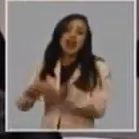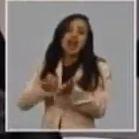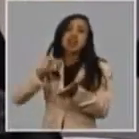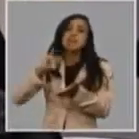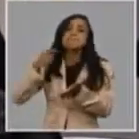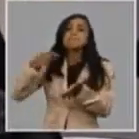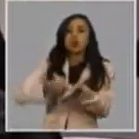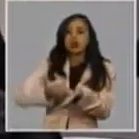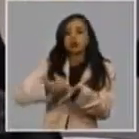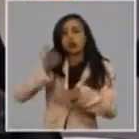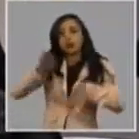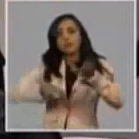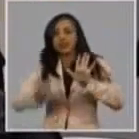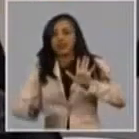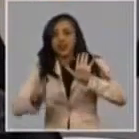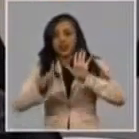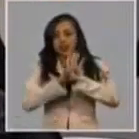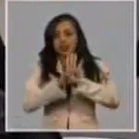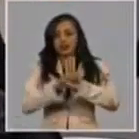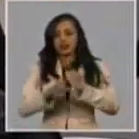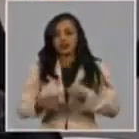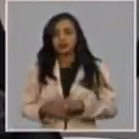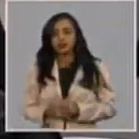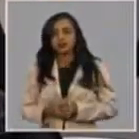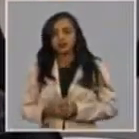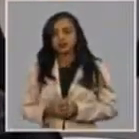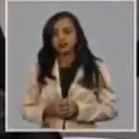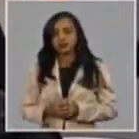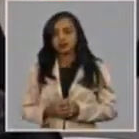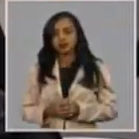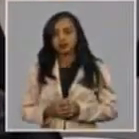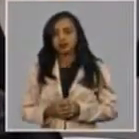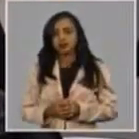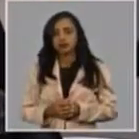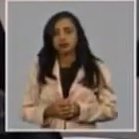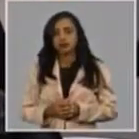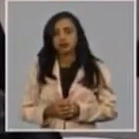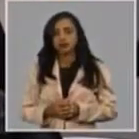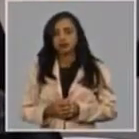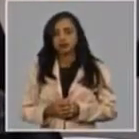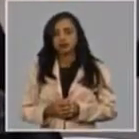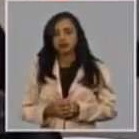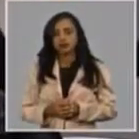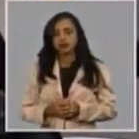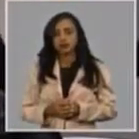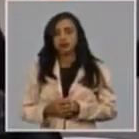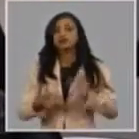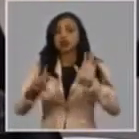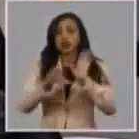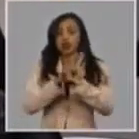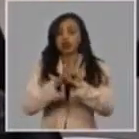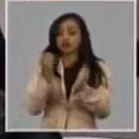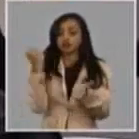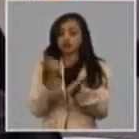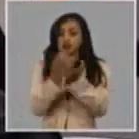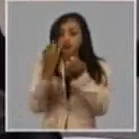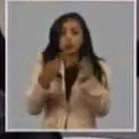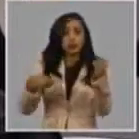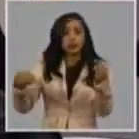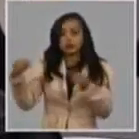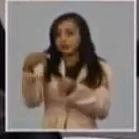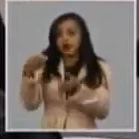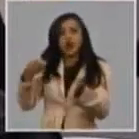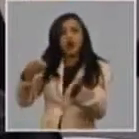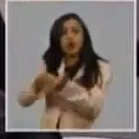establecido. Ciertamente la política aprobada promueve el incentivo a la importación y a la